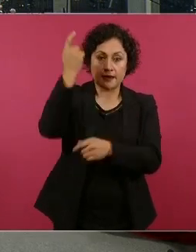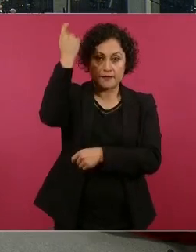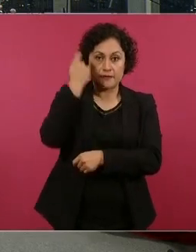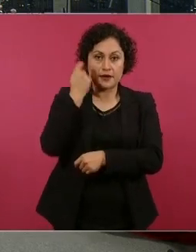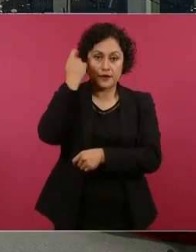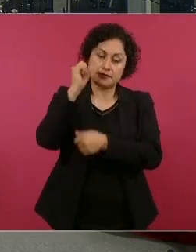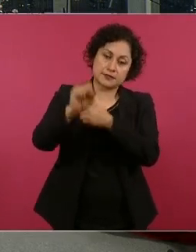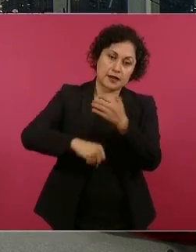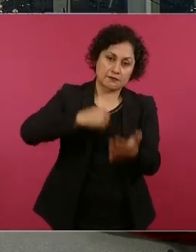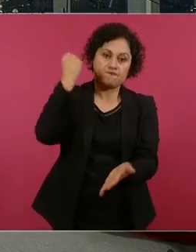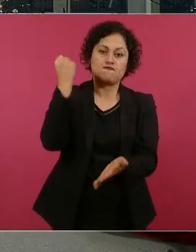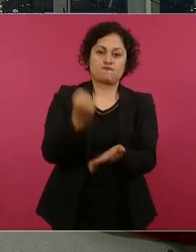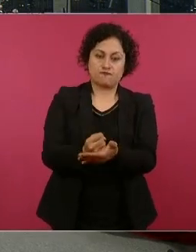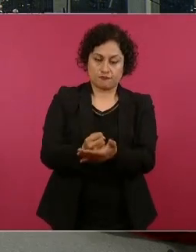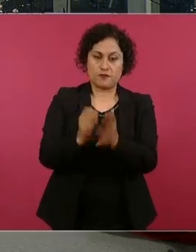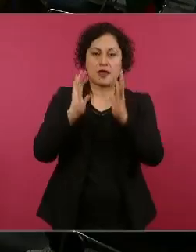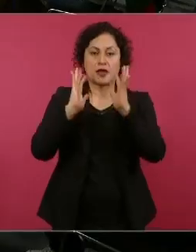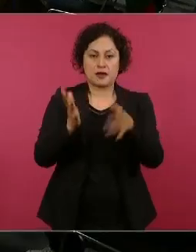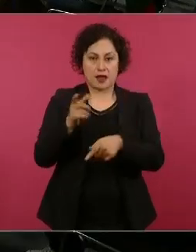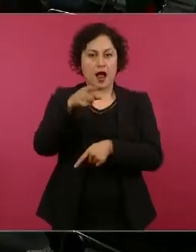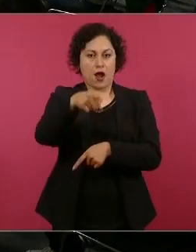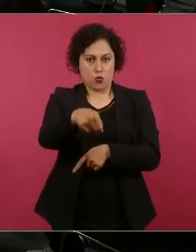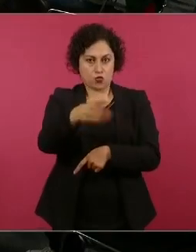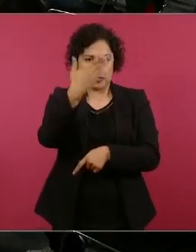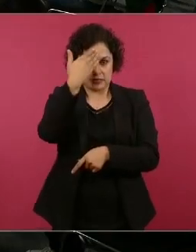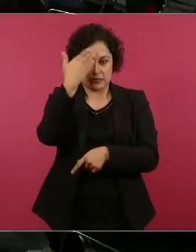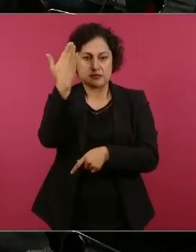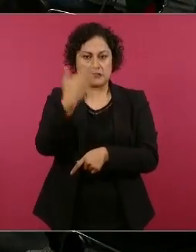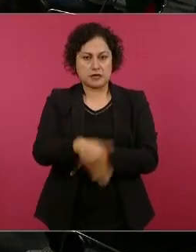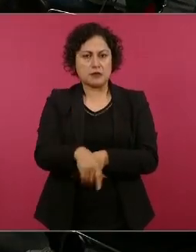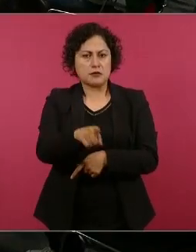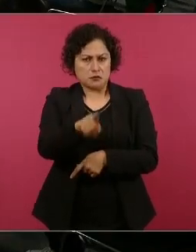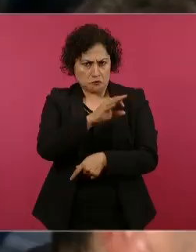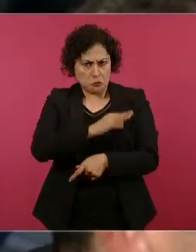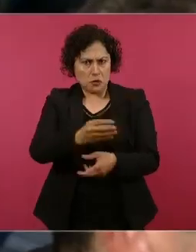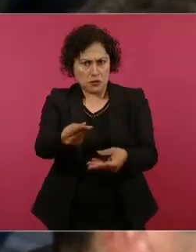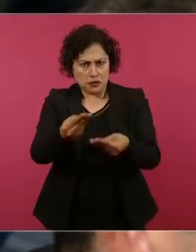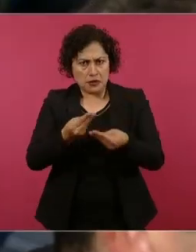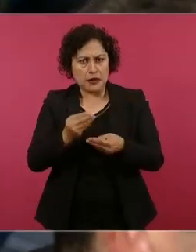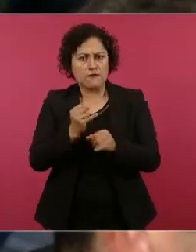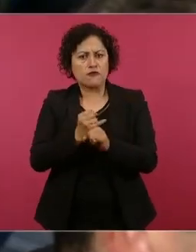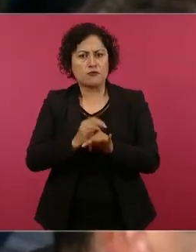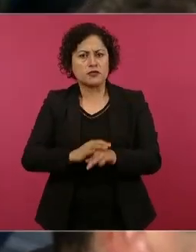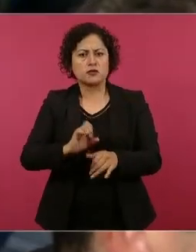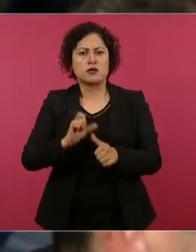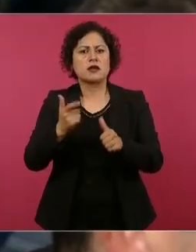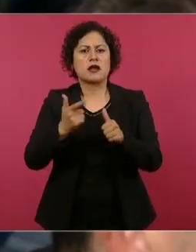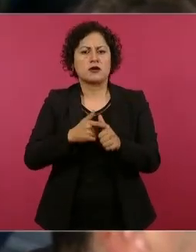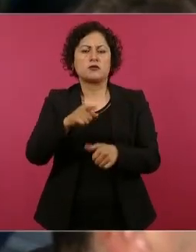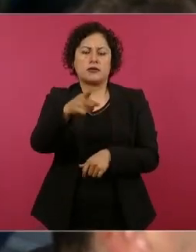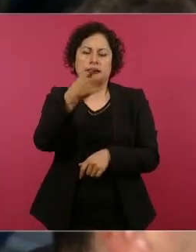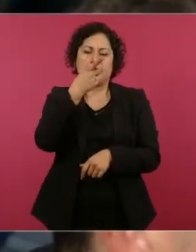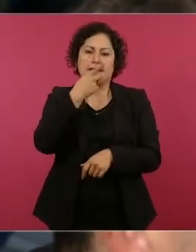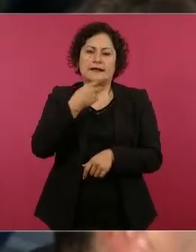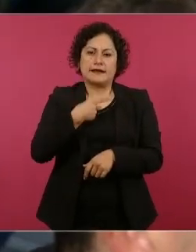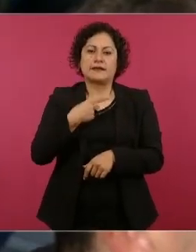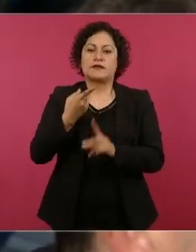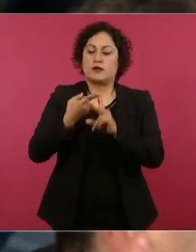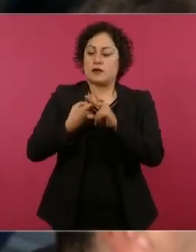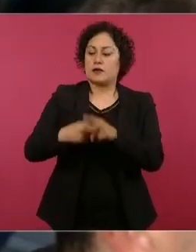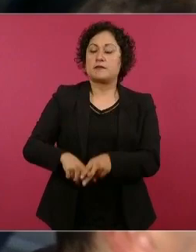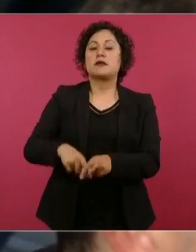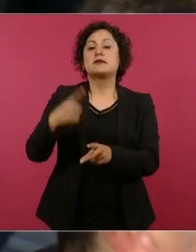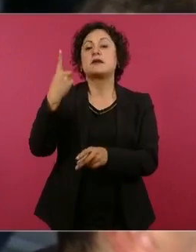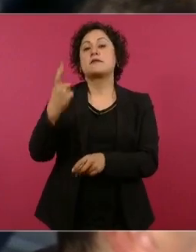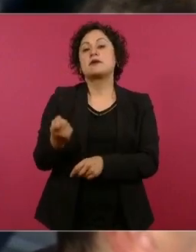va a recibir usted. Entonces, si nos pudiera adelantar, ya nos había dicho que espera que entre en operaciones el primero de mayo en el marco del Día